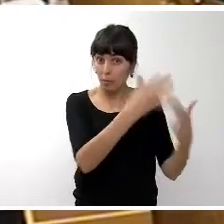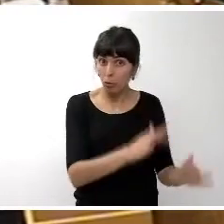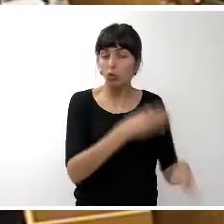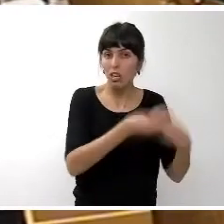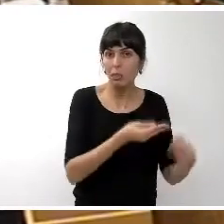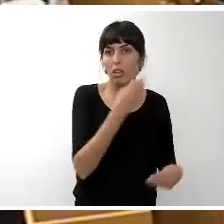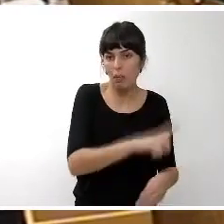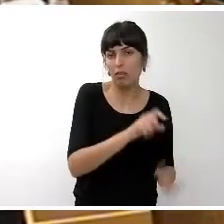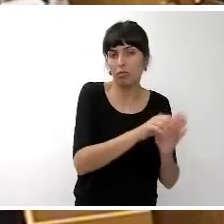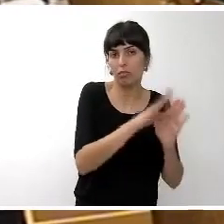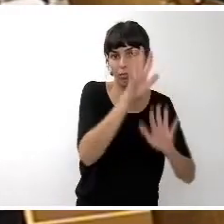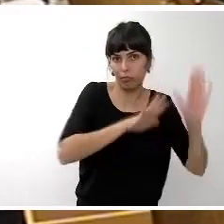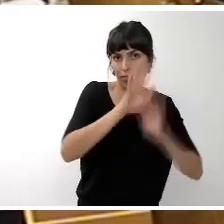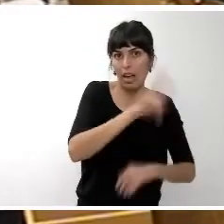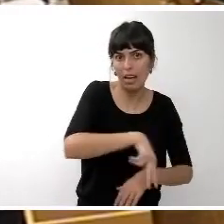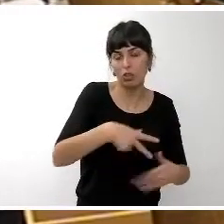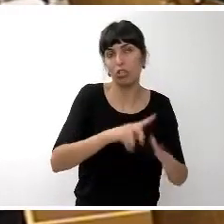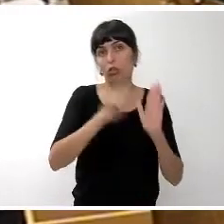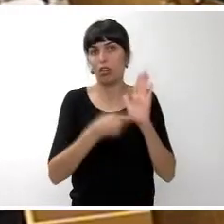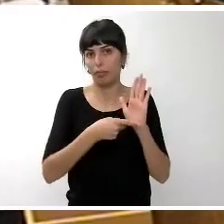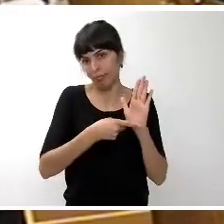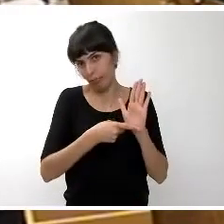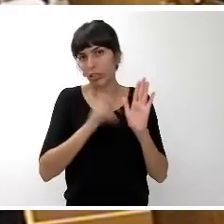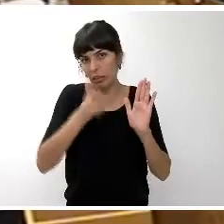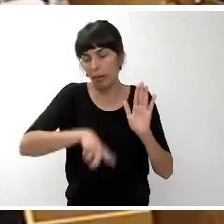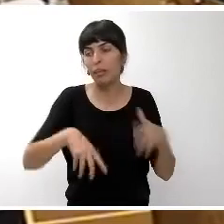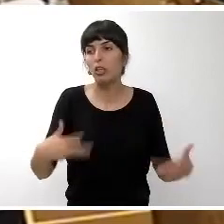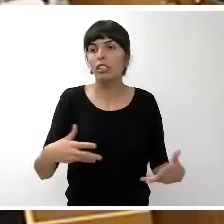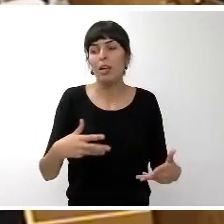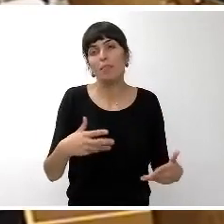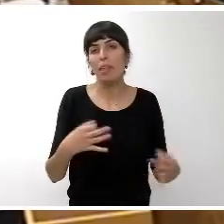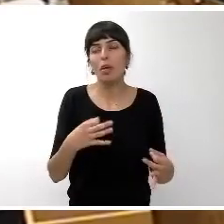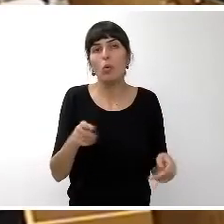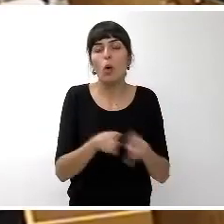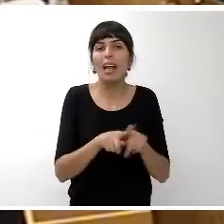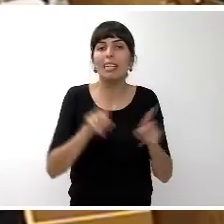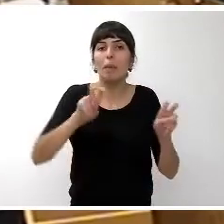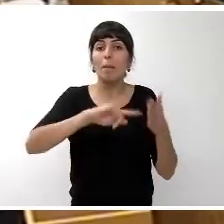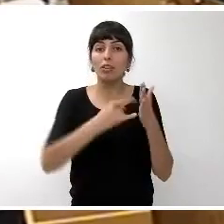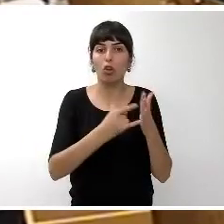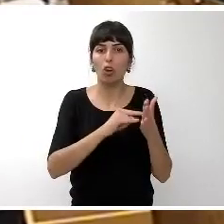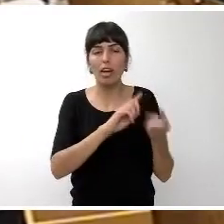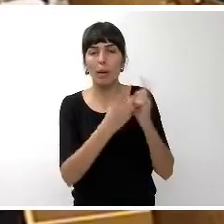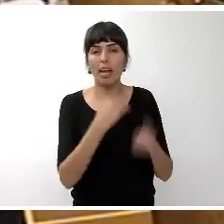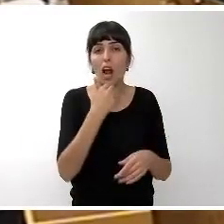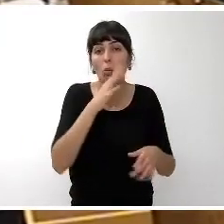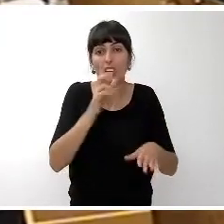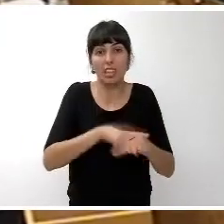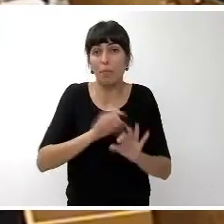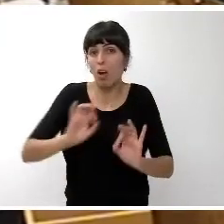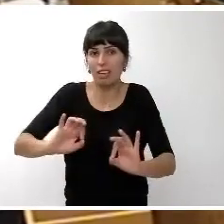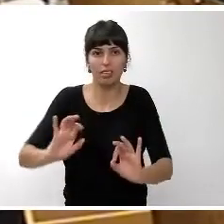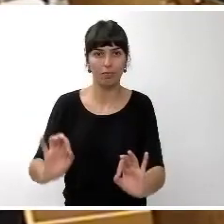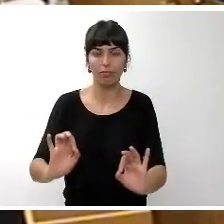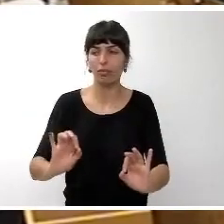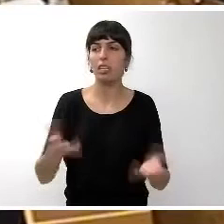tanto igual hay que darle una vuelta a la metodología pero los tiempos son los que son y tampoco creo yo señor Domínguez que el Ayuntamiento de los